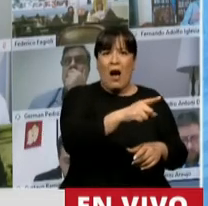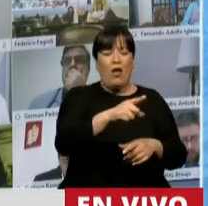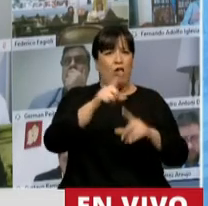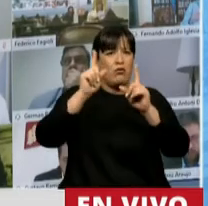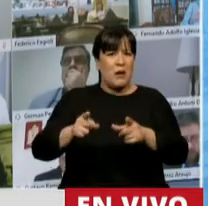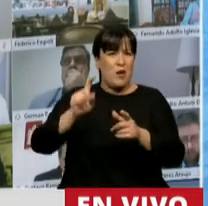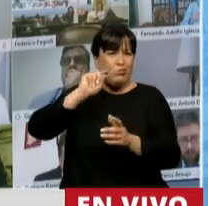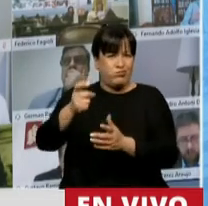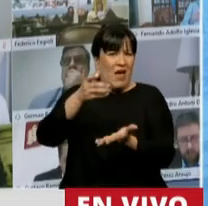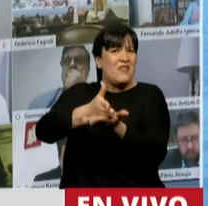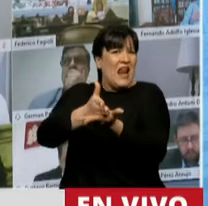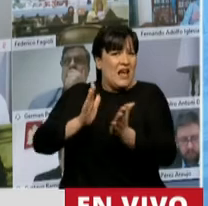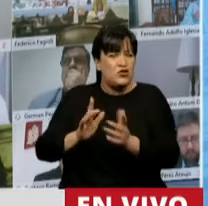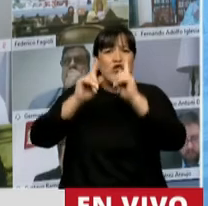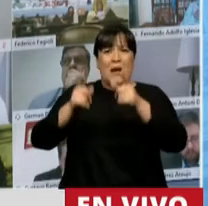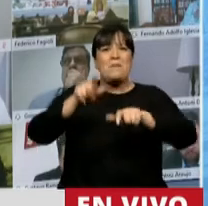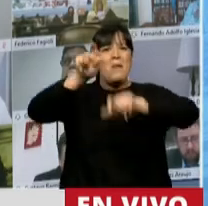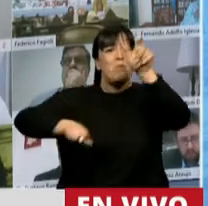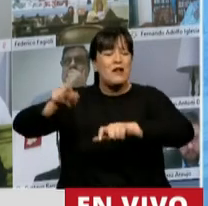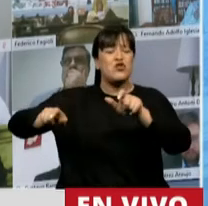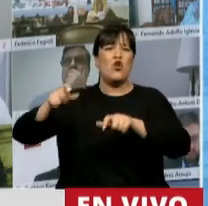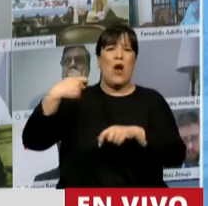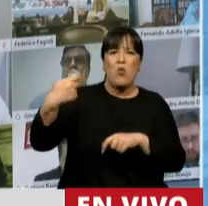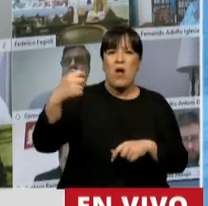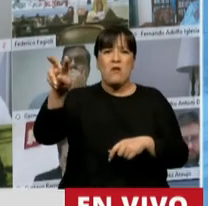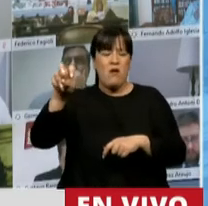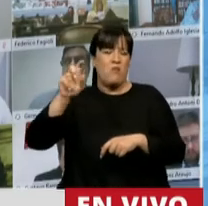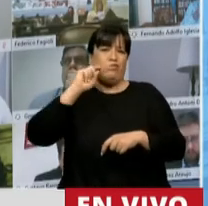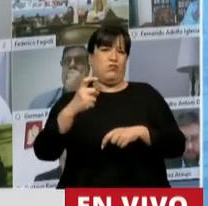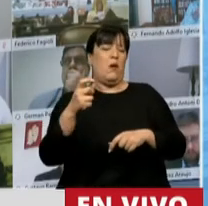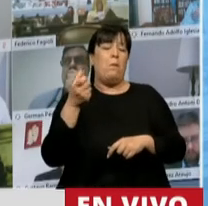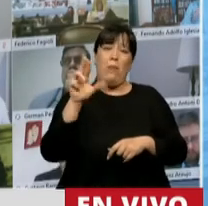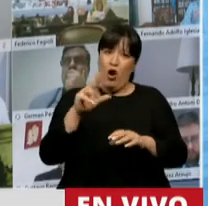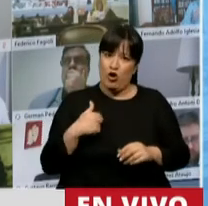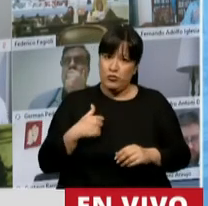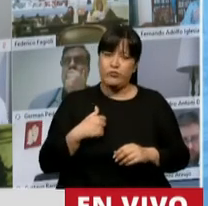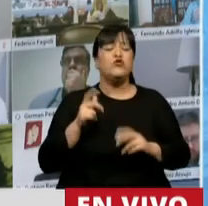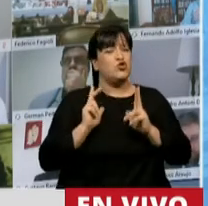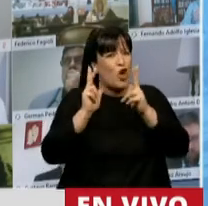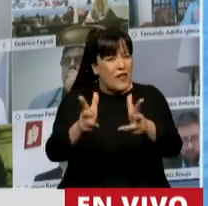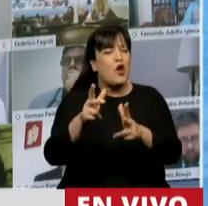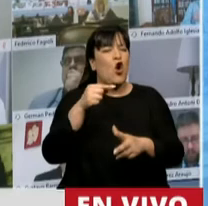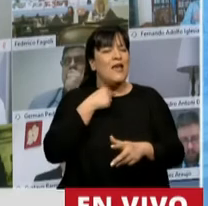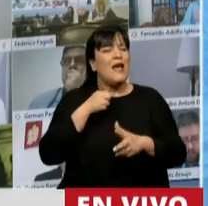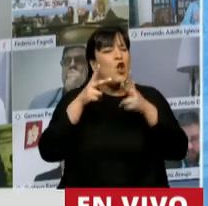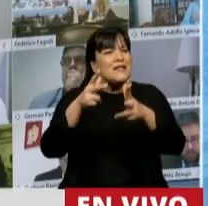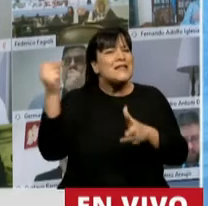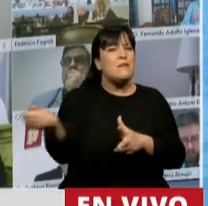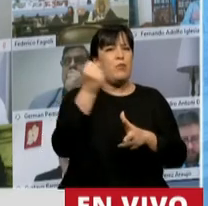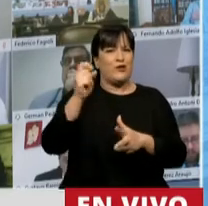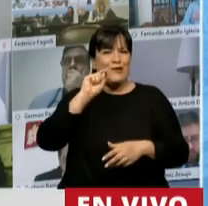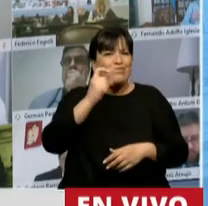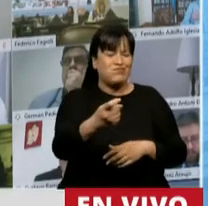consumidores, en especial de los consumidores jubilados y pensionados. Y fíjense que lo he repetido 3 veces, porque quiero darle la importancia que tiene,